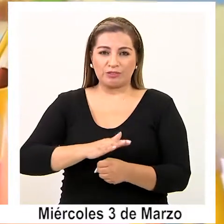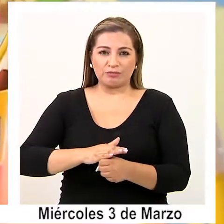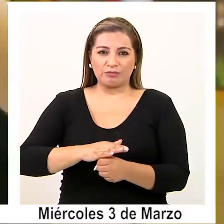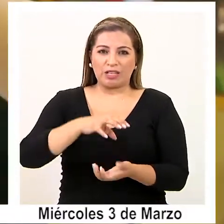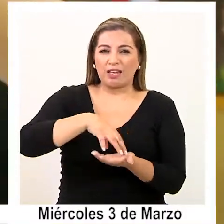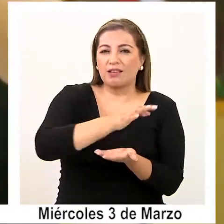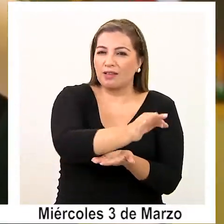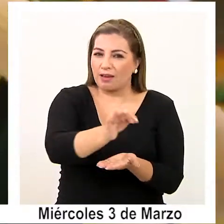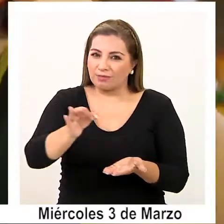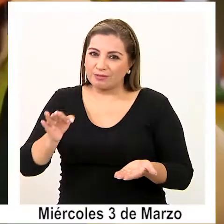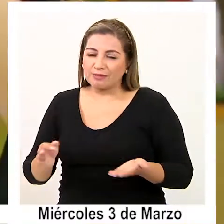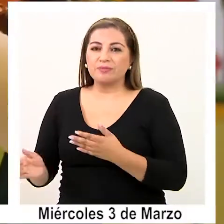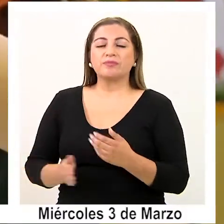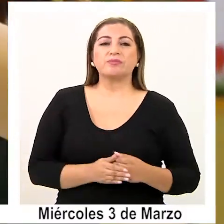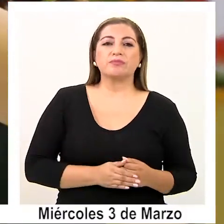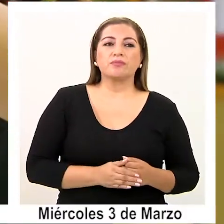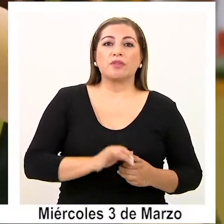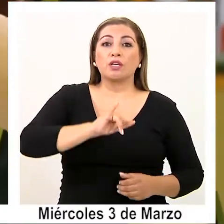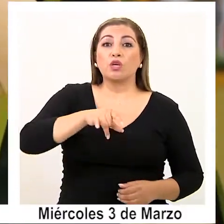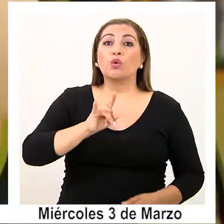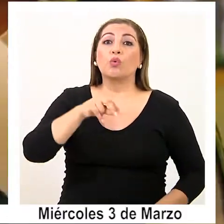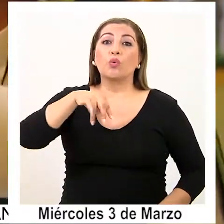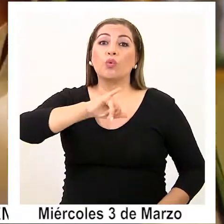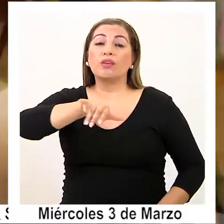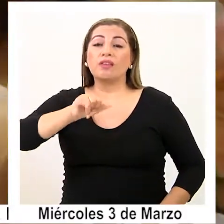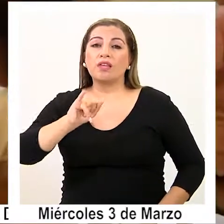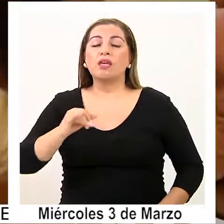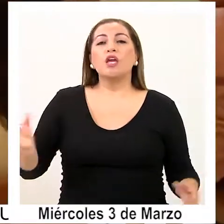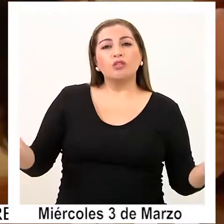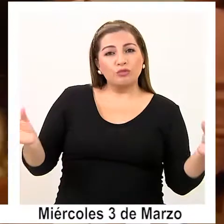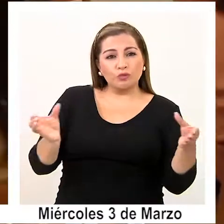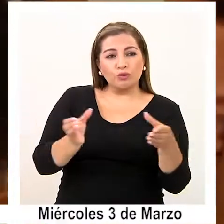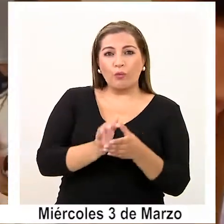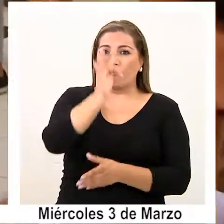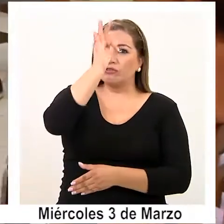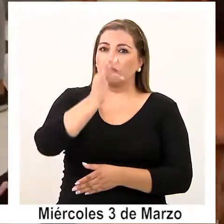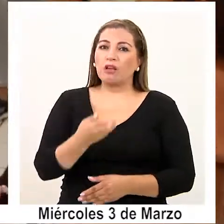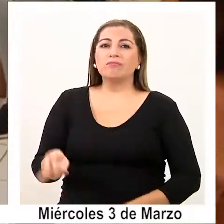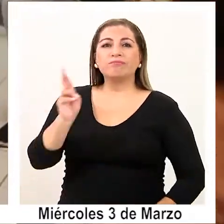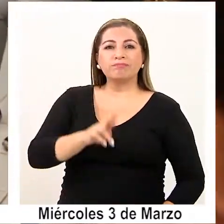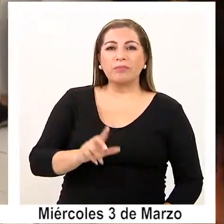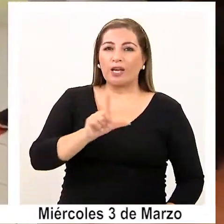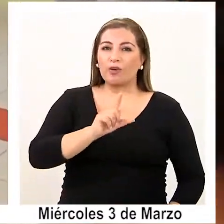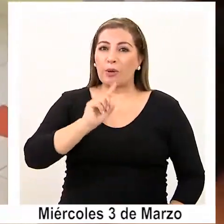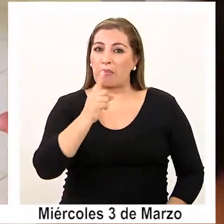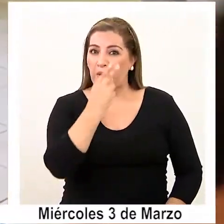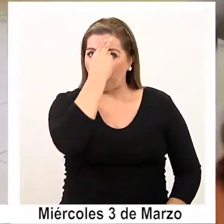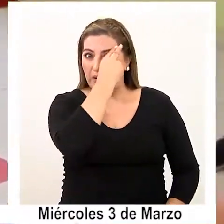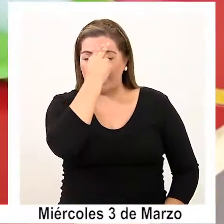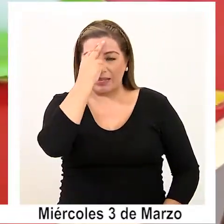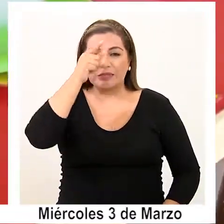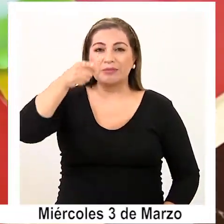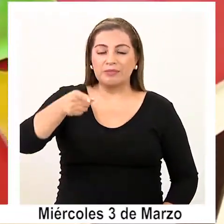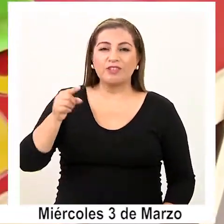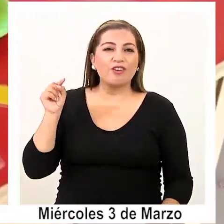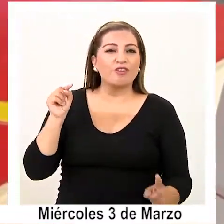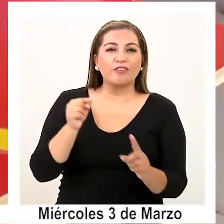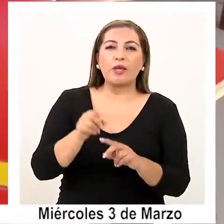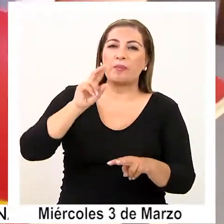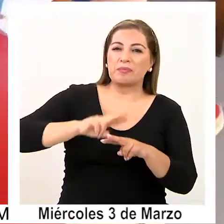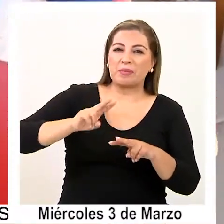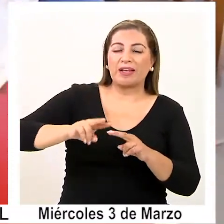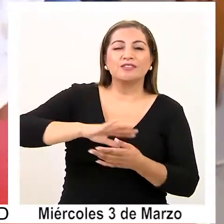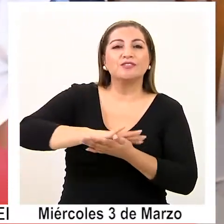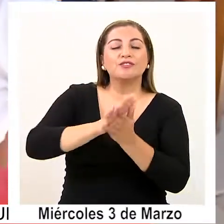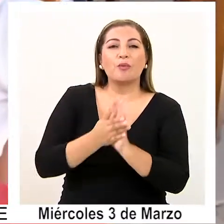o salacuna. En el caso de Junji, los equipos educativos se reintegraron este lunes 1 de marzo, con el fin de preparar